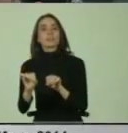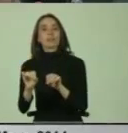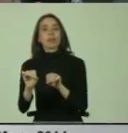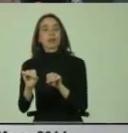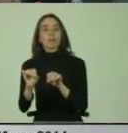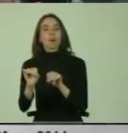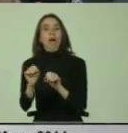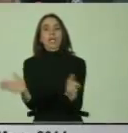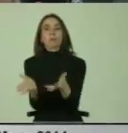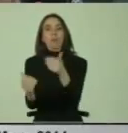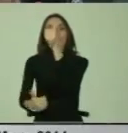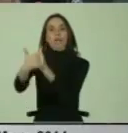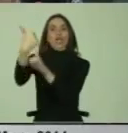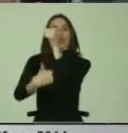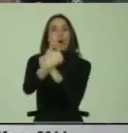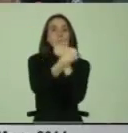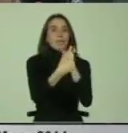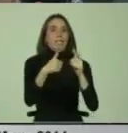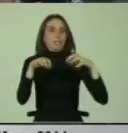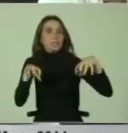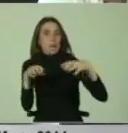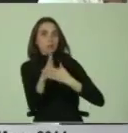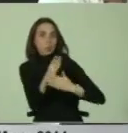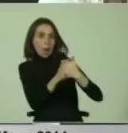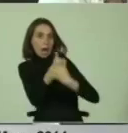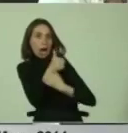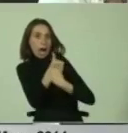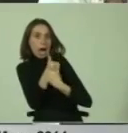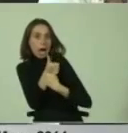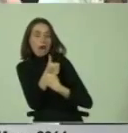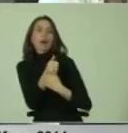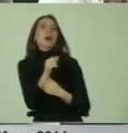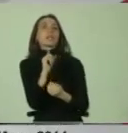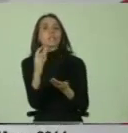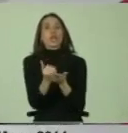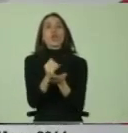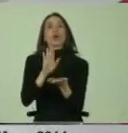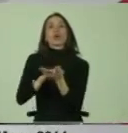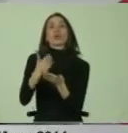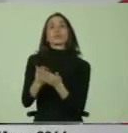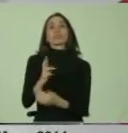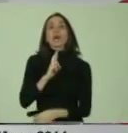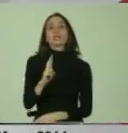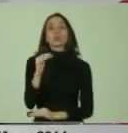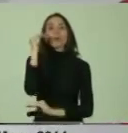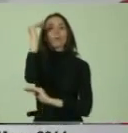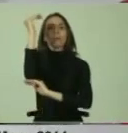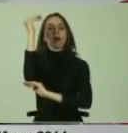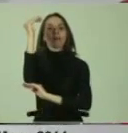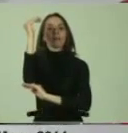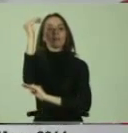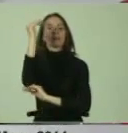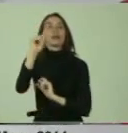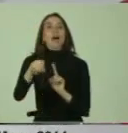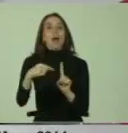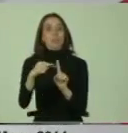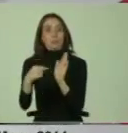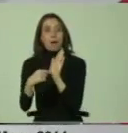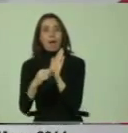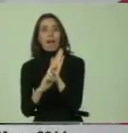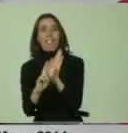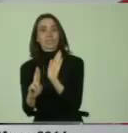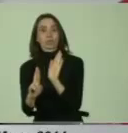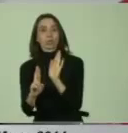promueve la competencia entre escuelas, donde prima el logro de resultados y donde, además, esos resultados